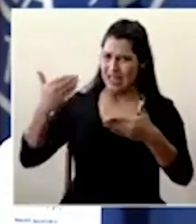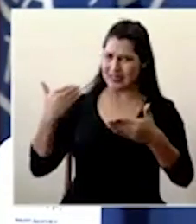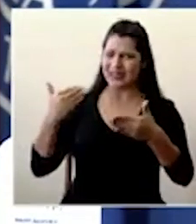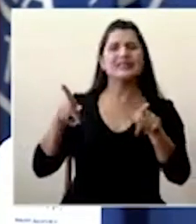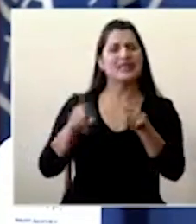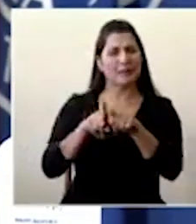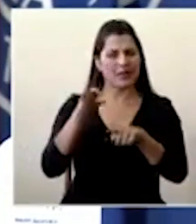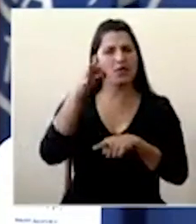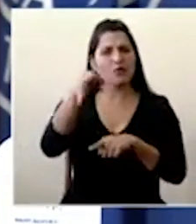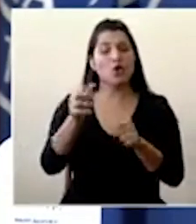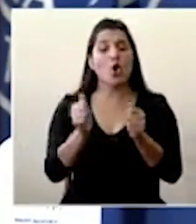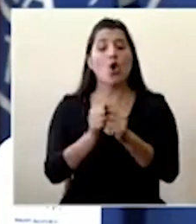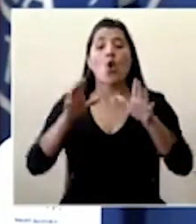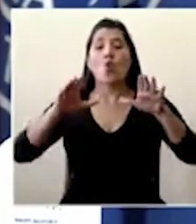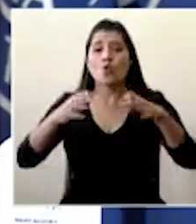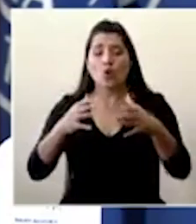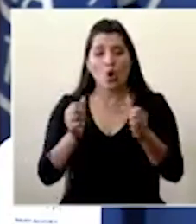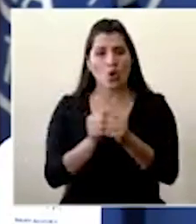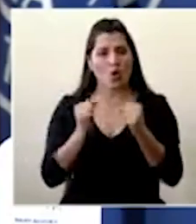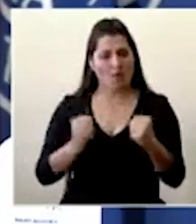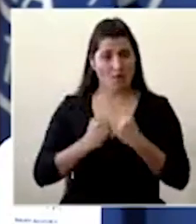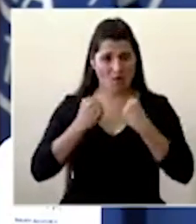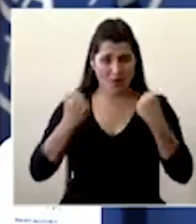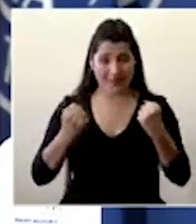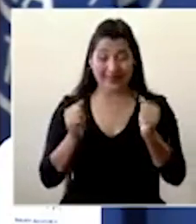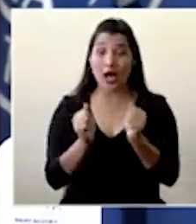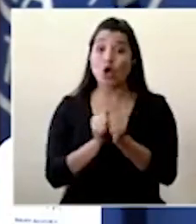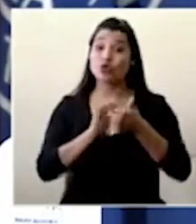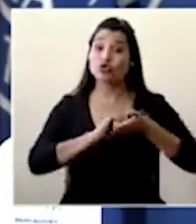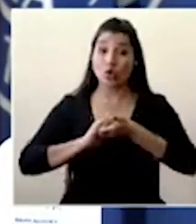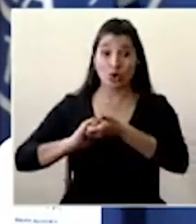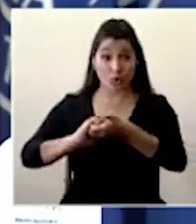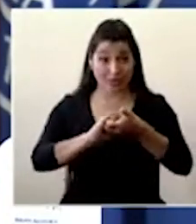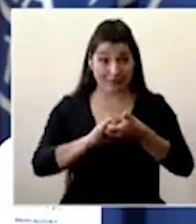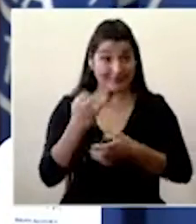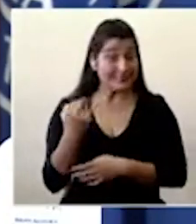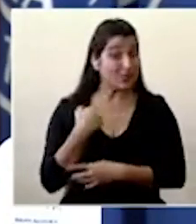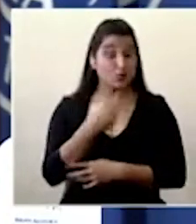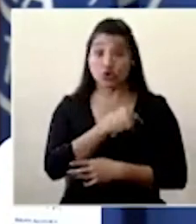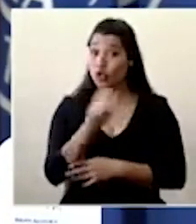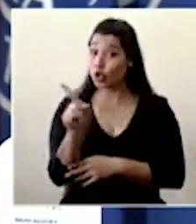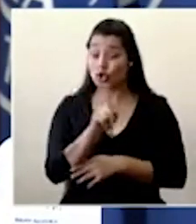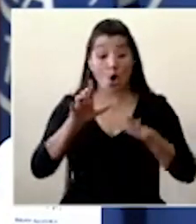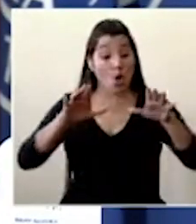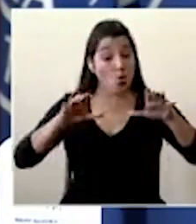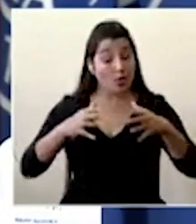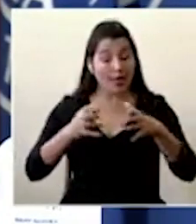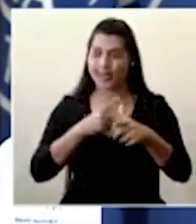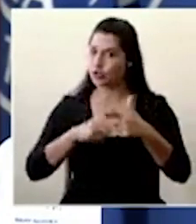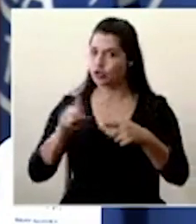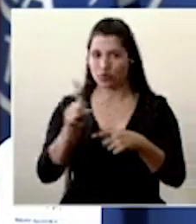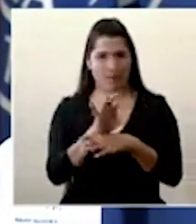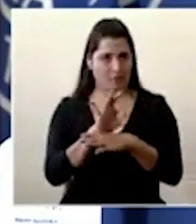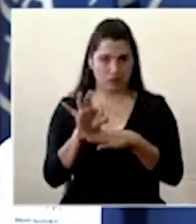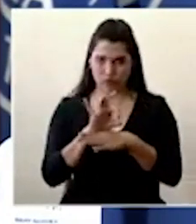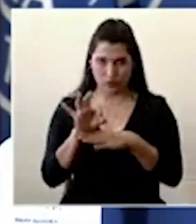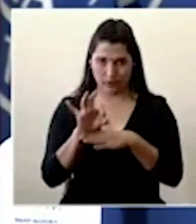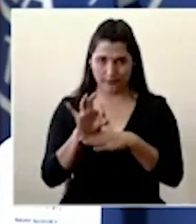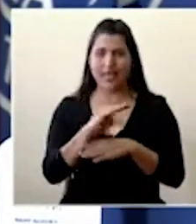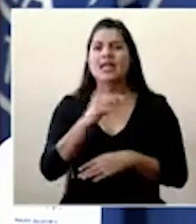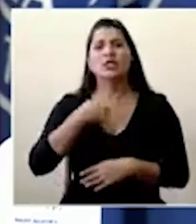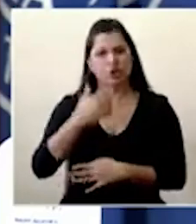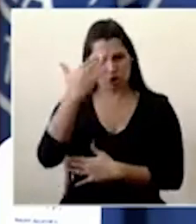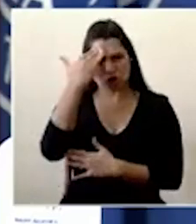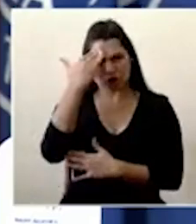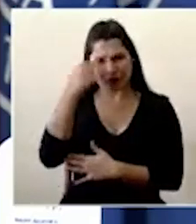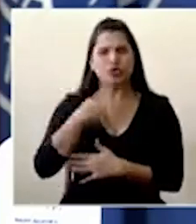unión con fuerza con solidaridad y aquí si no nos unimos esto no va a funcionar como ocupamos y yo sé y lo he